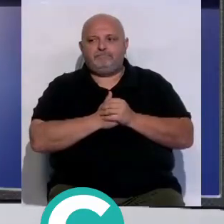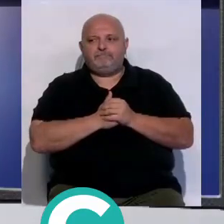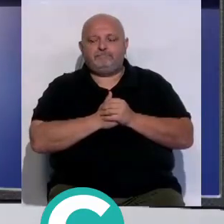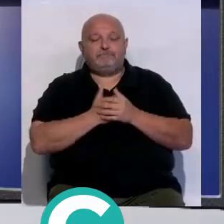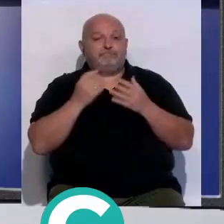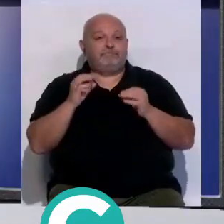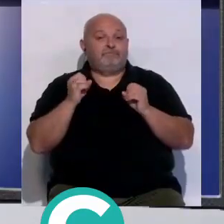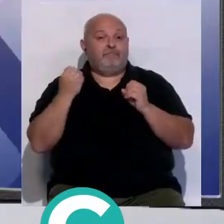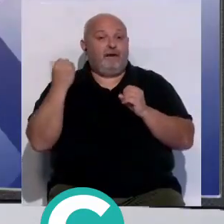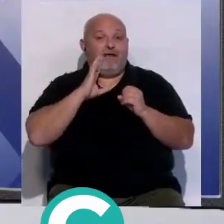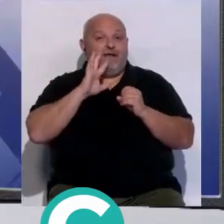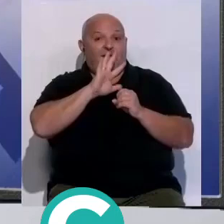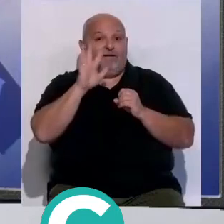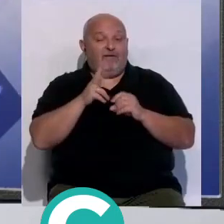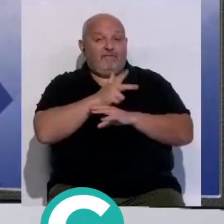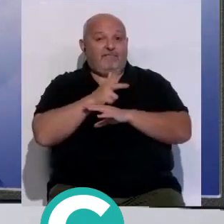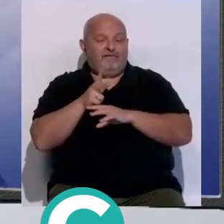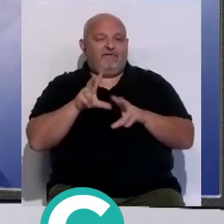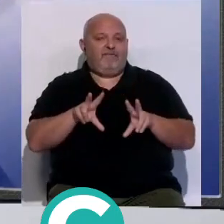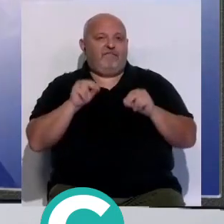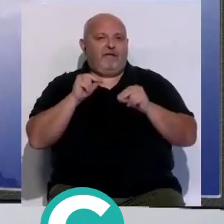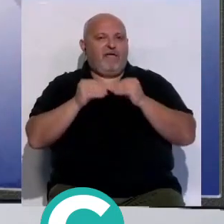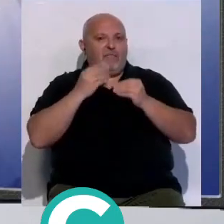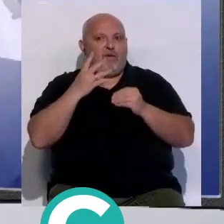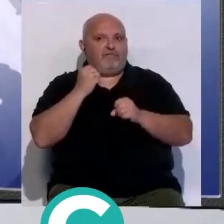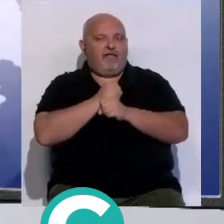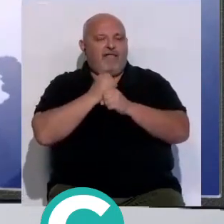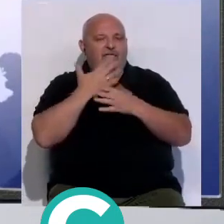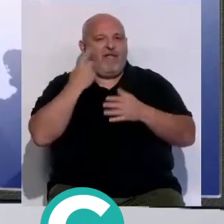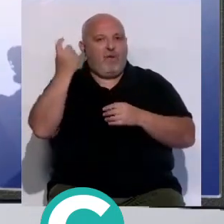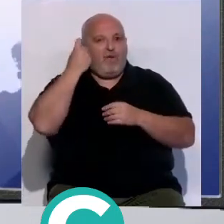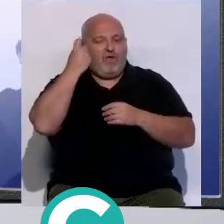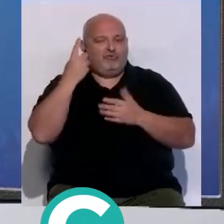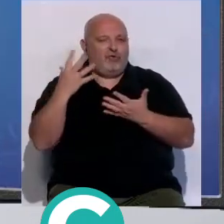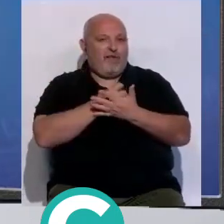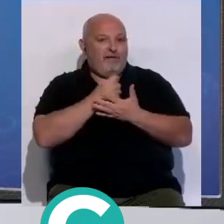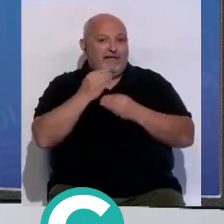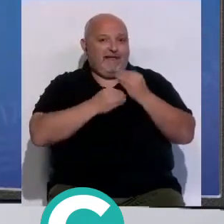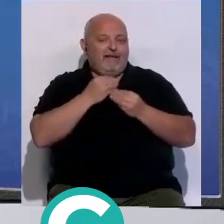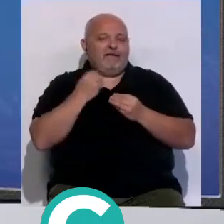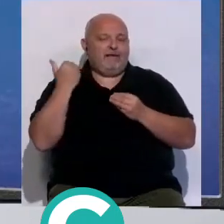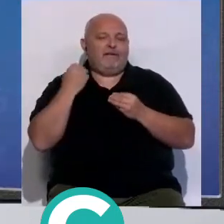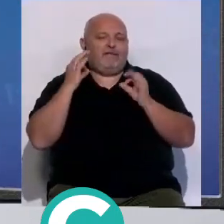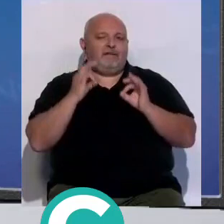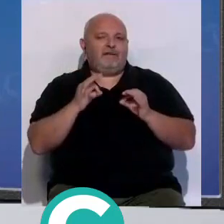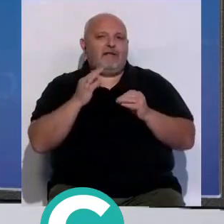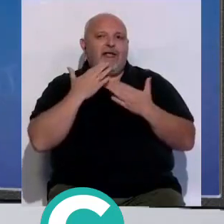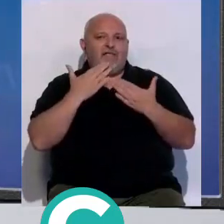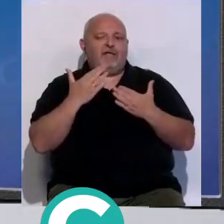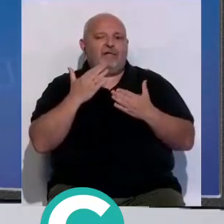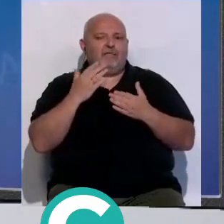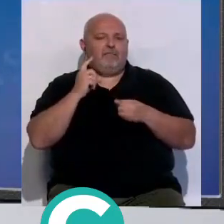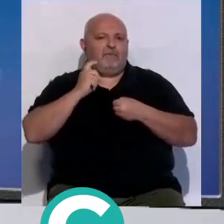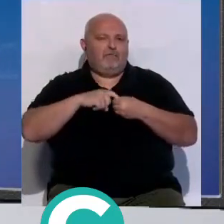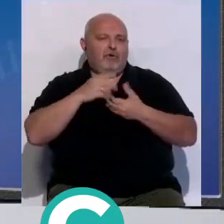pues con este desfile que muestra el buen hacer de los alumnos de la escuela de arte de Cádiz y que han contado con